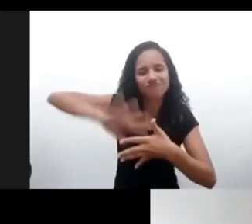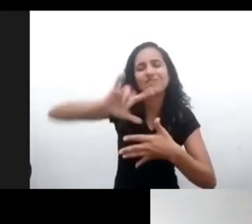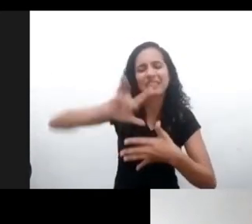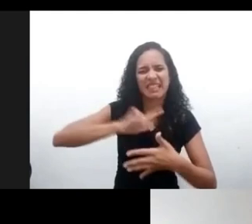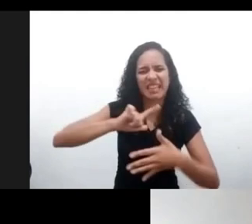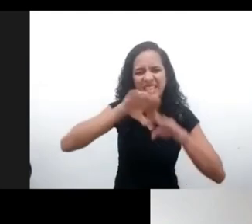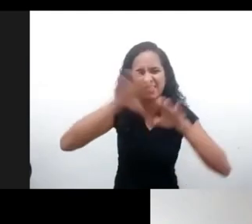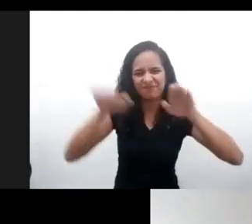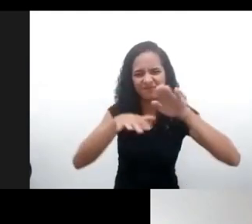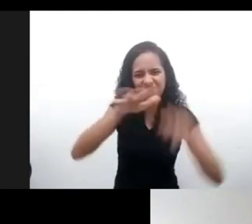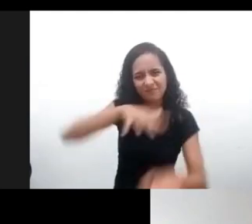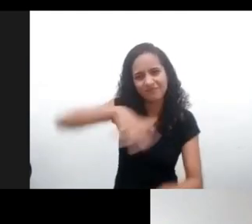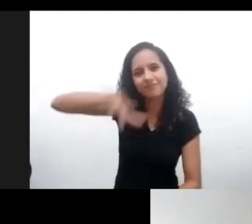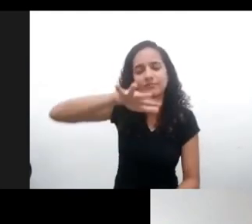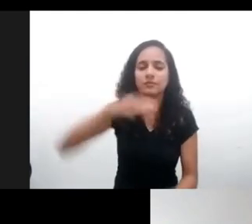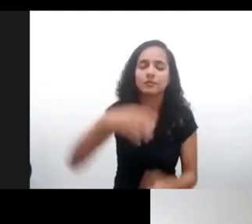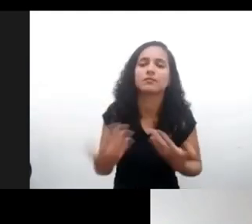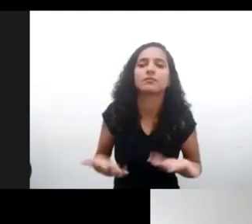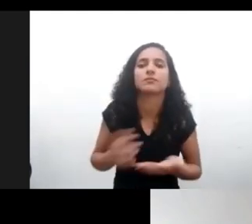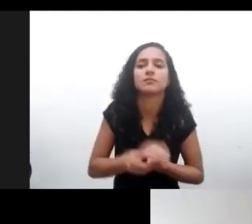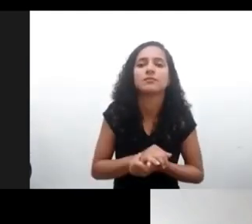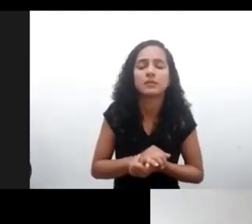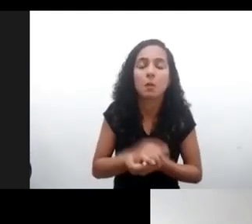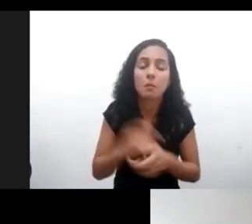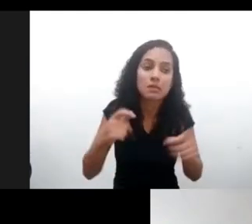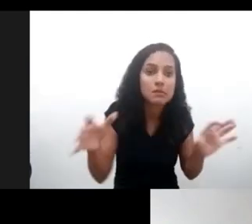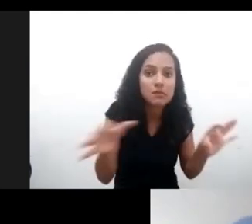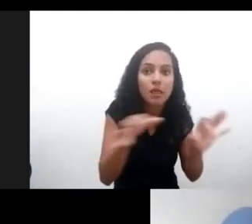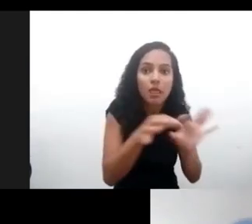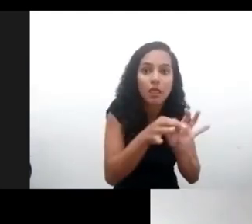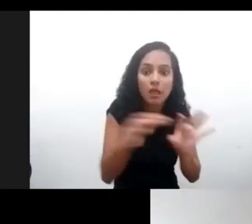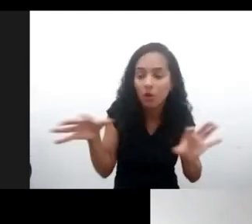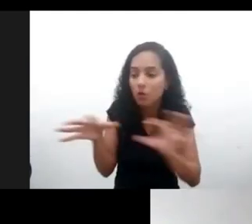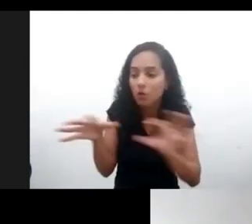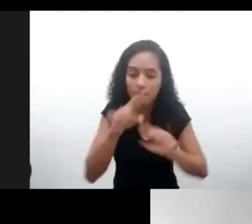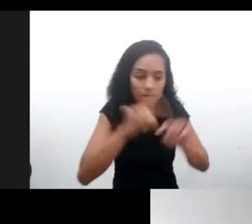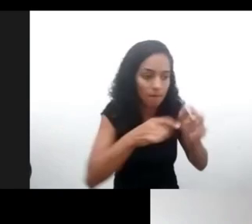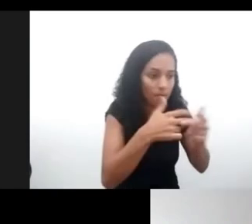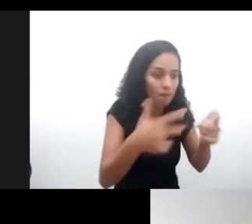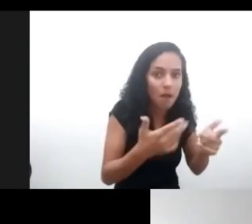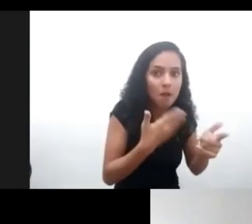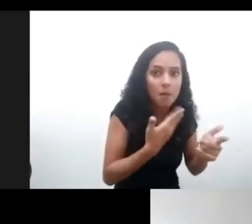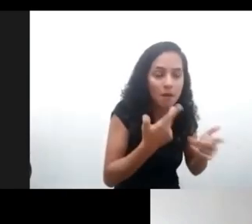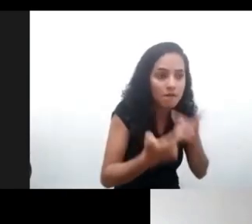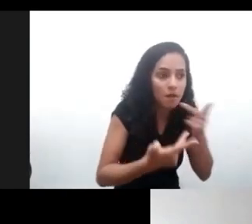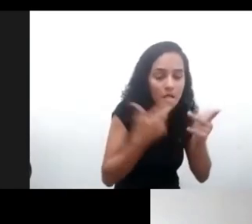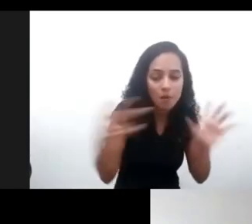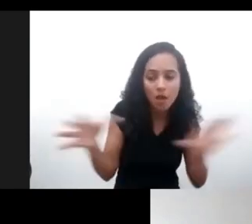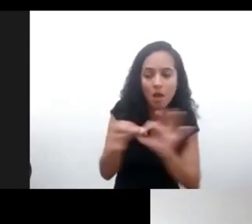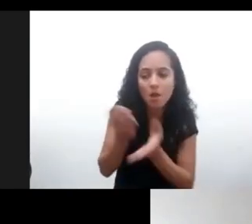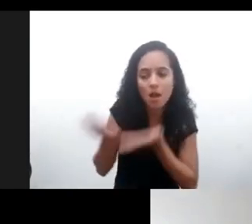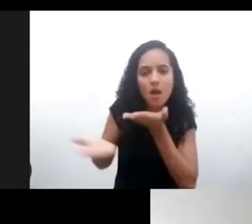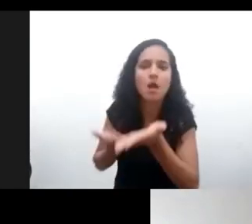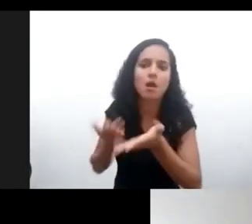nuestro continente latinoamericano y en nuestra región. Entonces, seguramente las cosas están conectadas y este esfuerzo conjunto